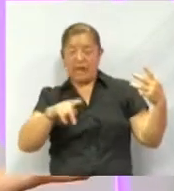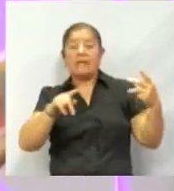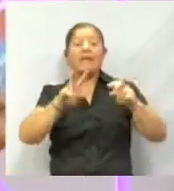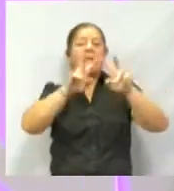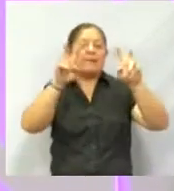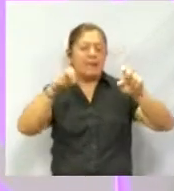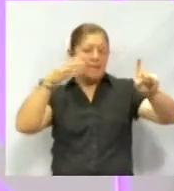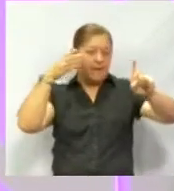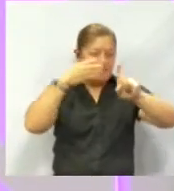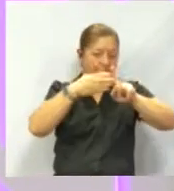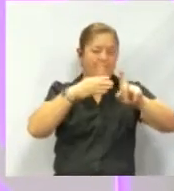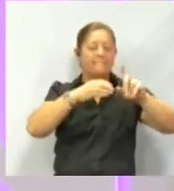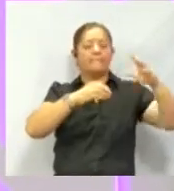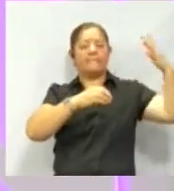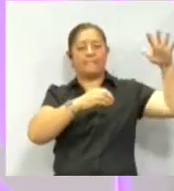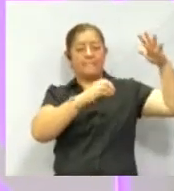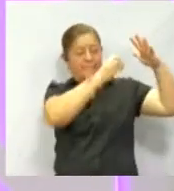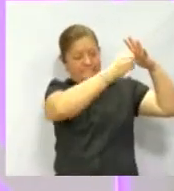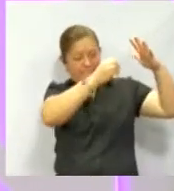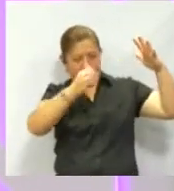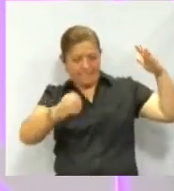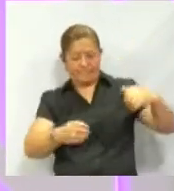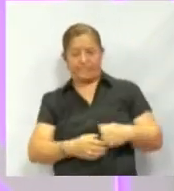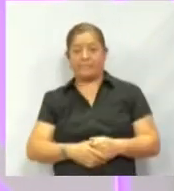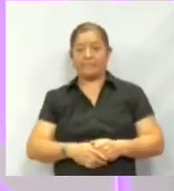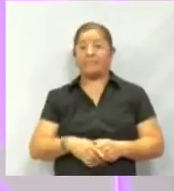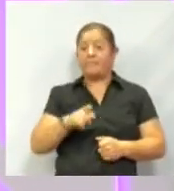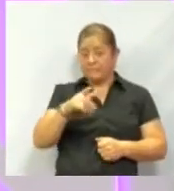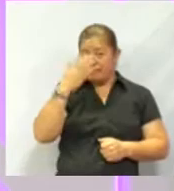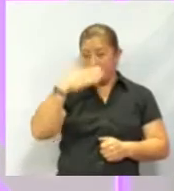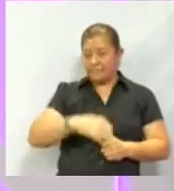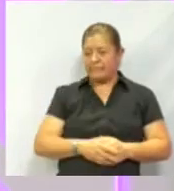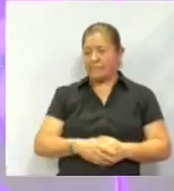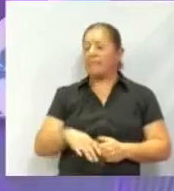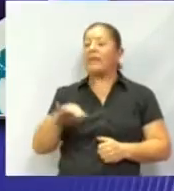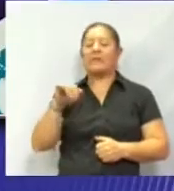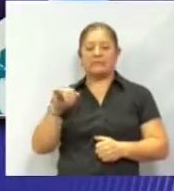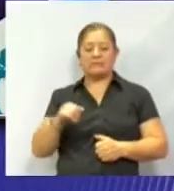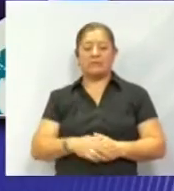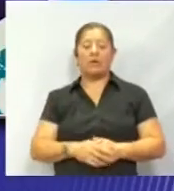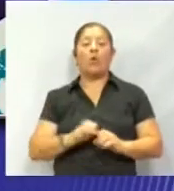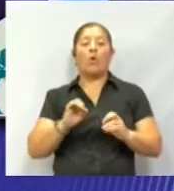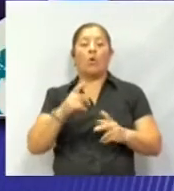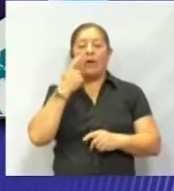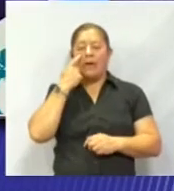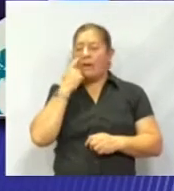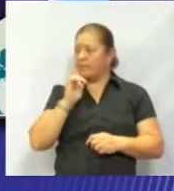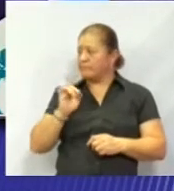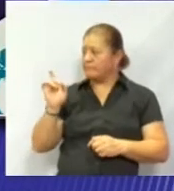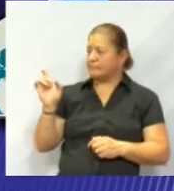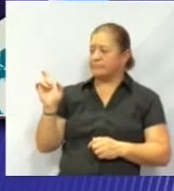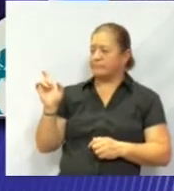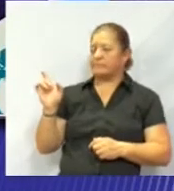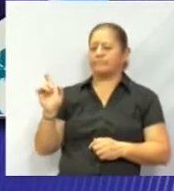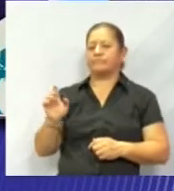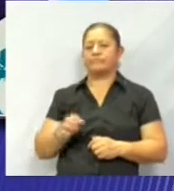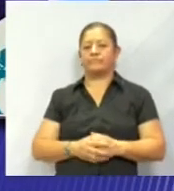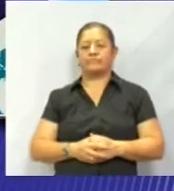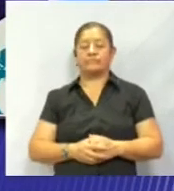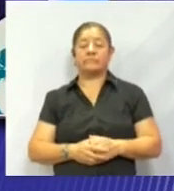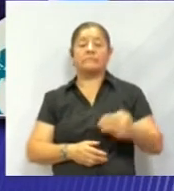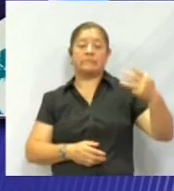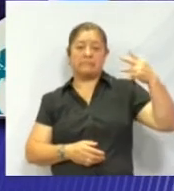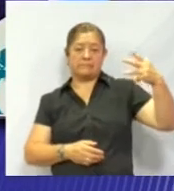ya conocimos. ¿Estás de acuerdo? Sí. Ok. Pues vemos en pantalla la siguiente imagen. Tres